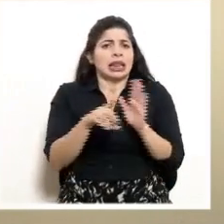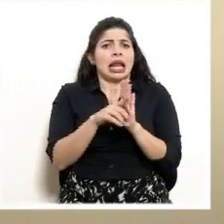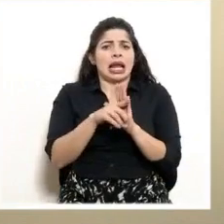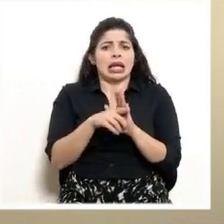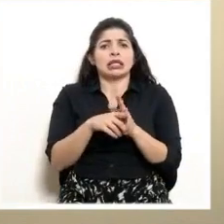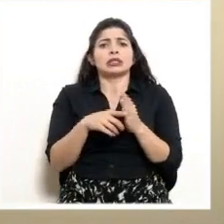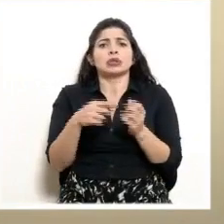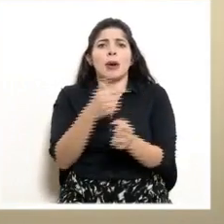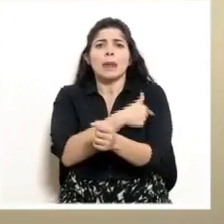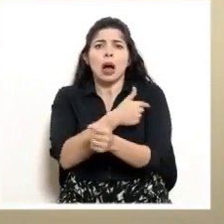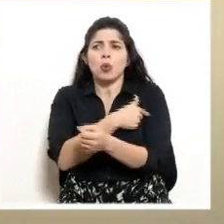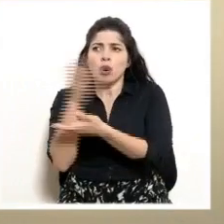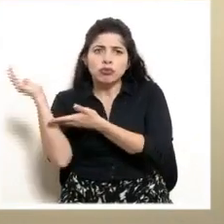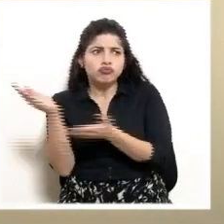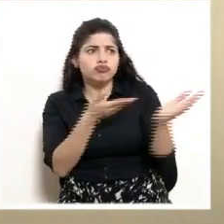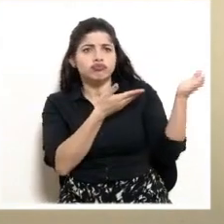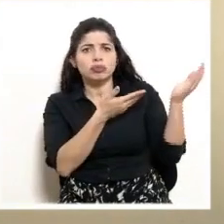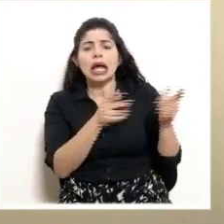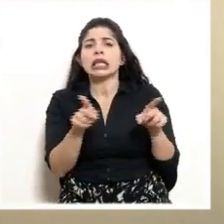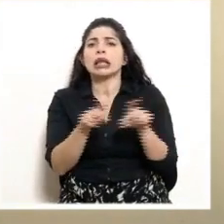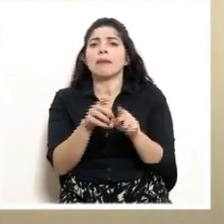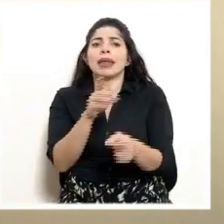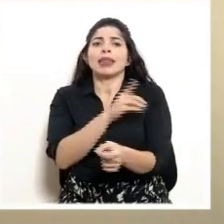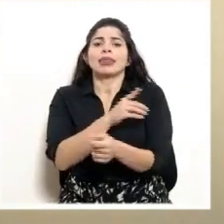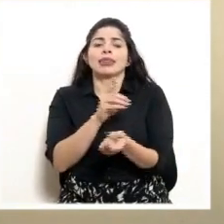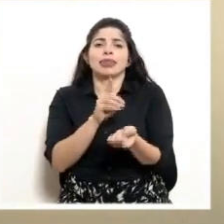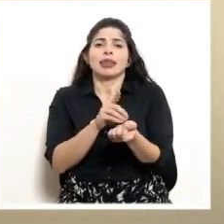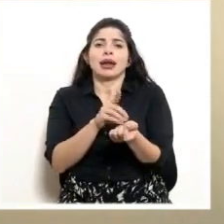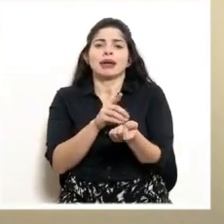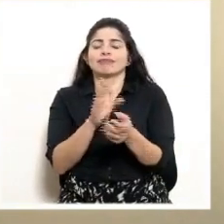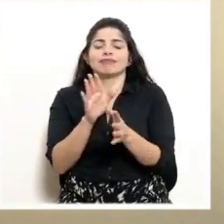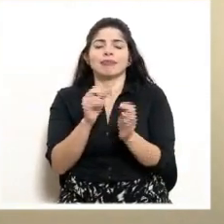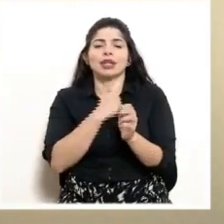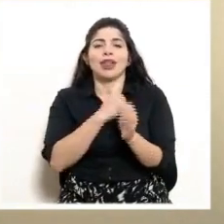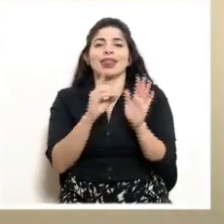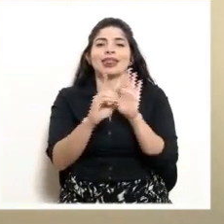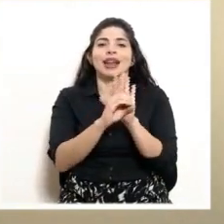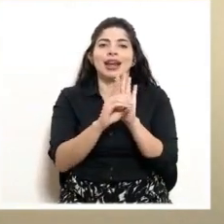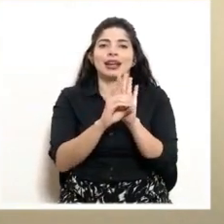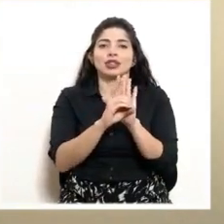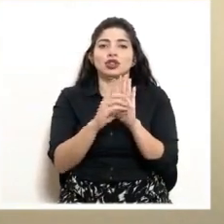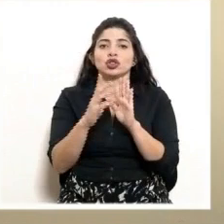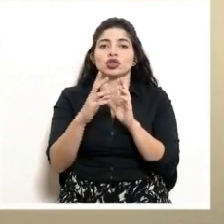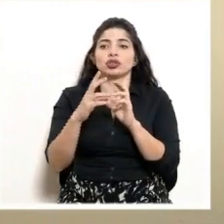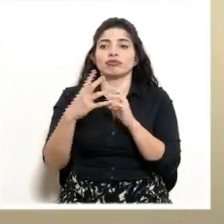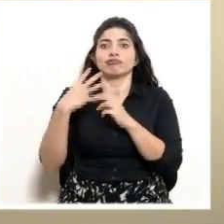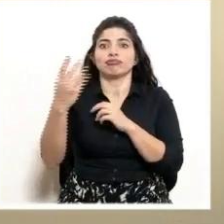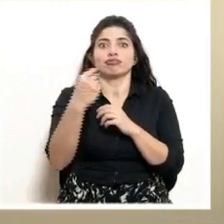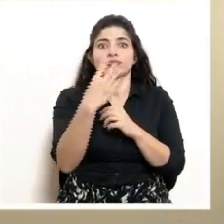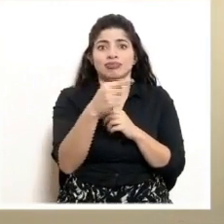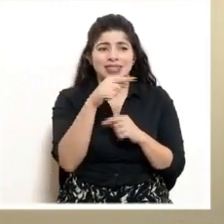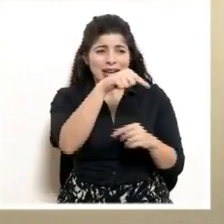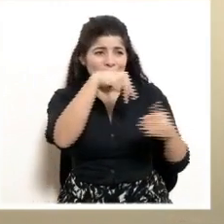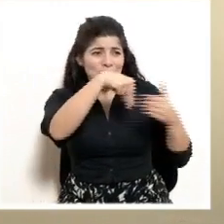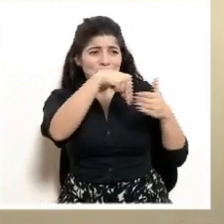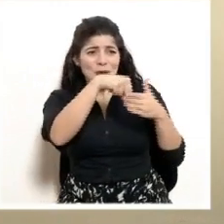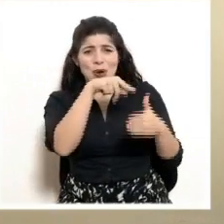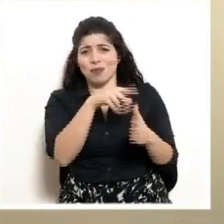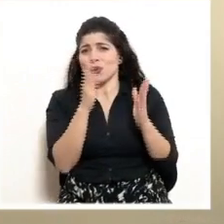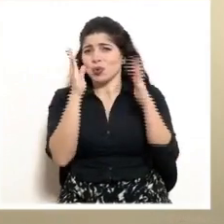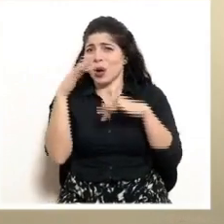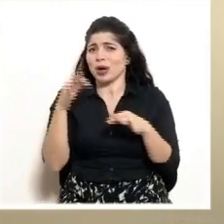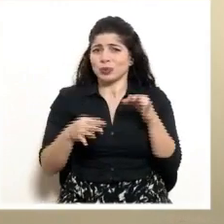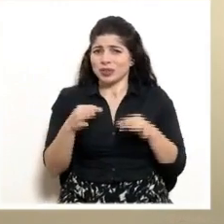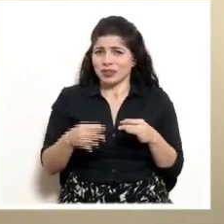dejar que pasen las vacunas, tienen derecho a movilizarse libremente y los bloqueos no se justifican. Entonces,